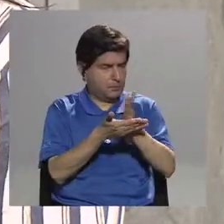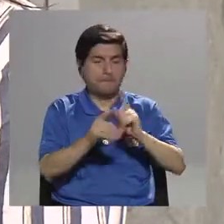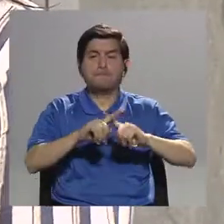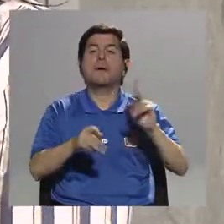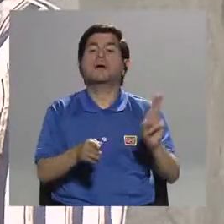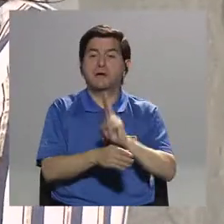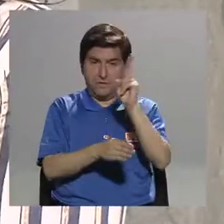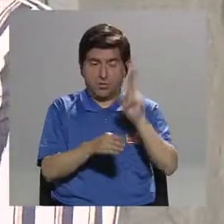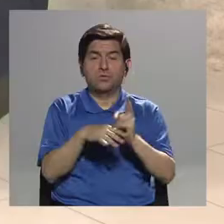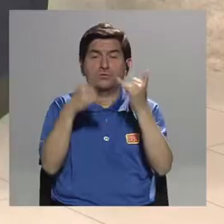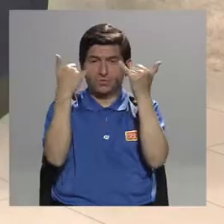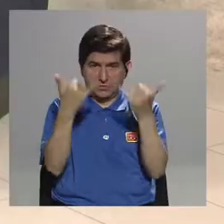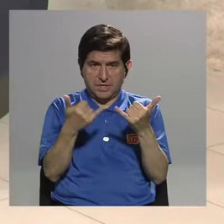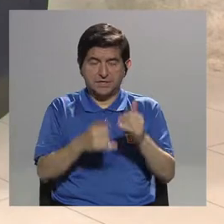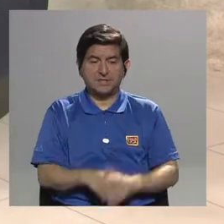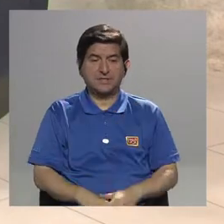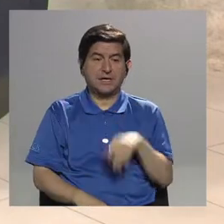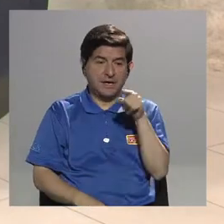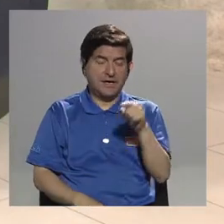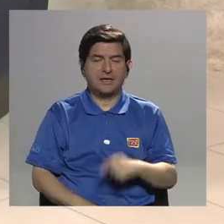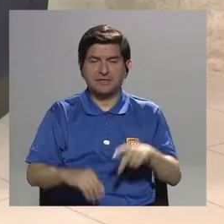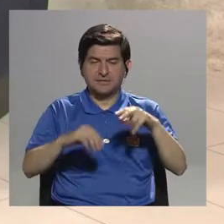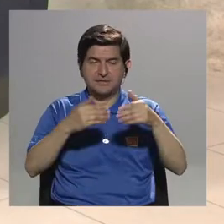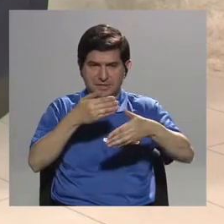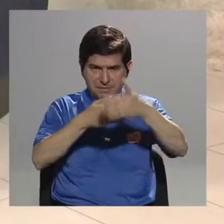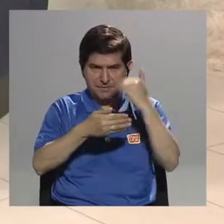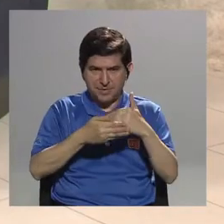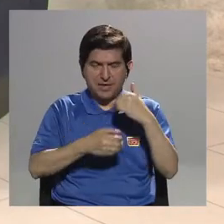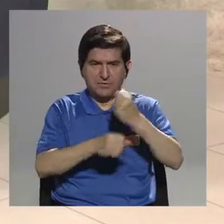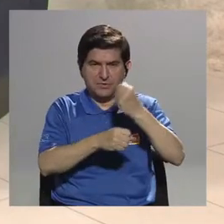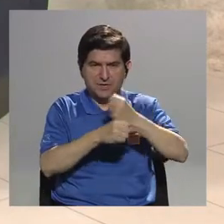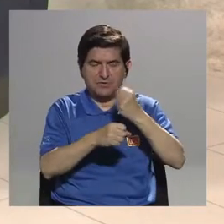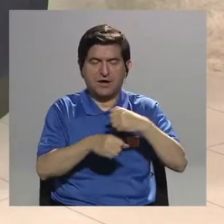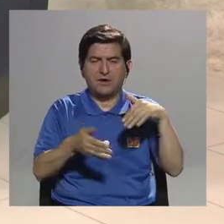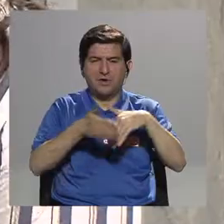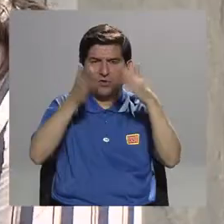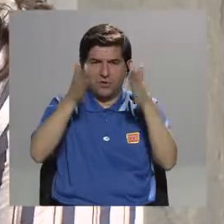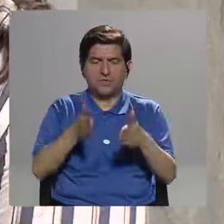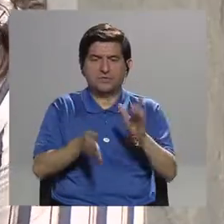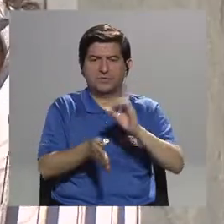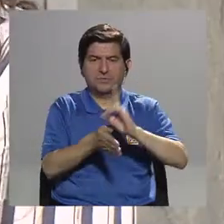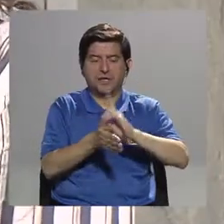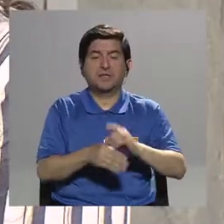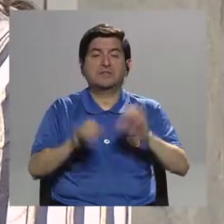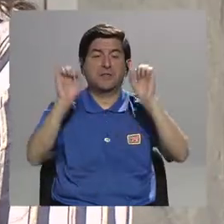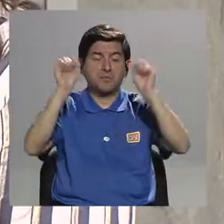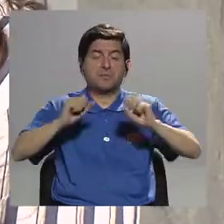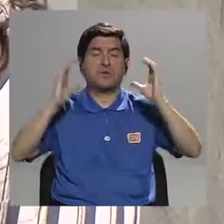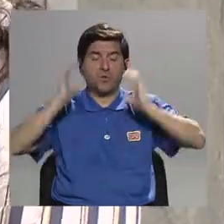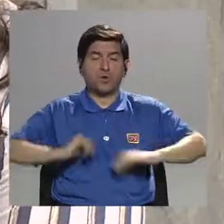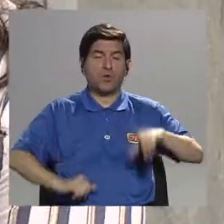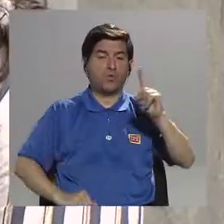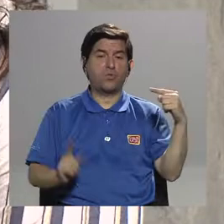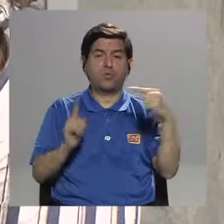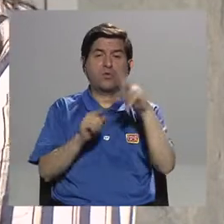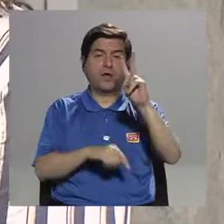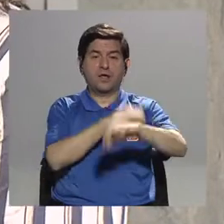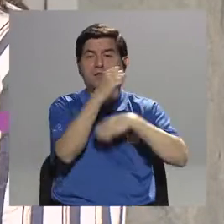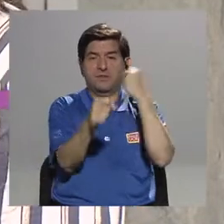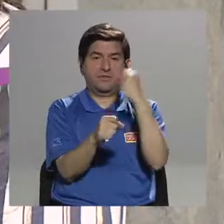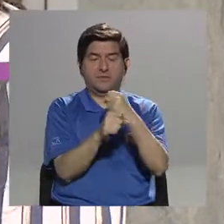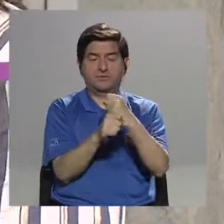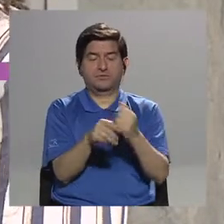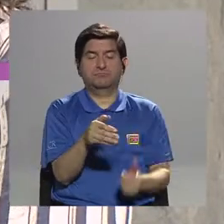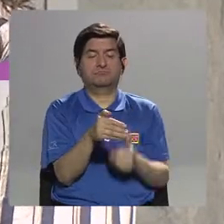disección, pero sí utilizan ya esa prosección que hicieron los estudiantes de medicina. Entonces, ahí el cuerpo puede estar de uno a dos